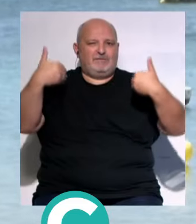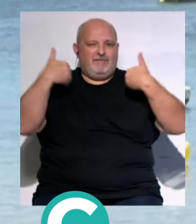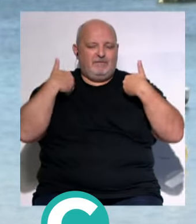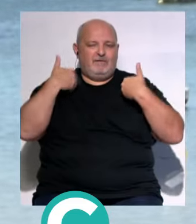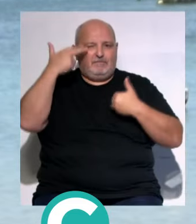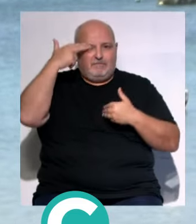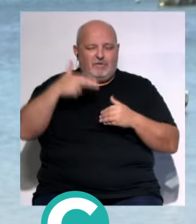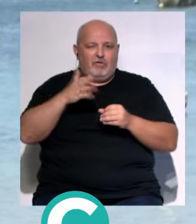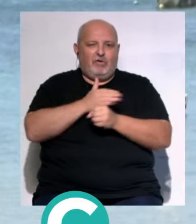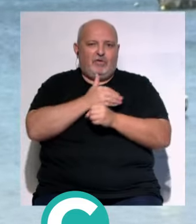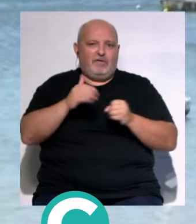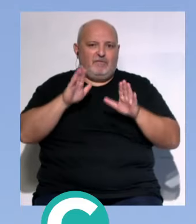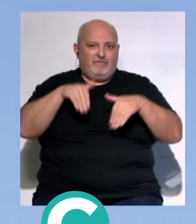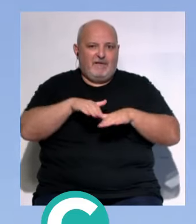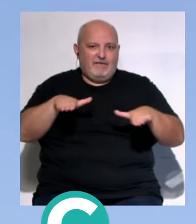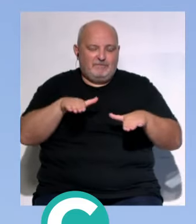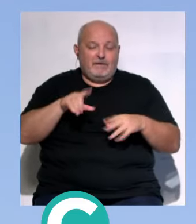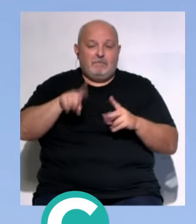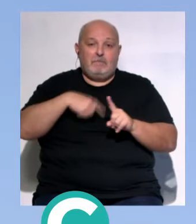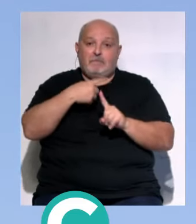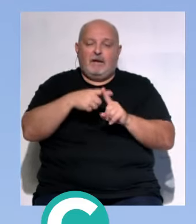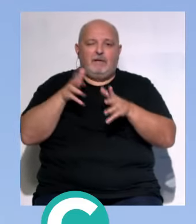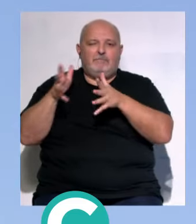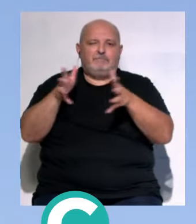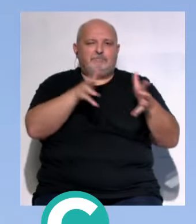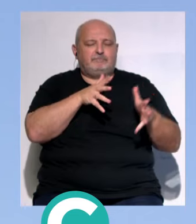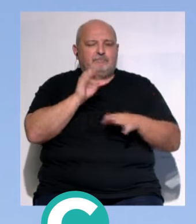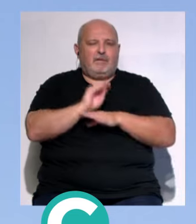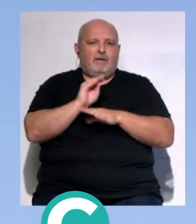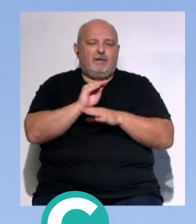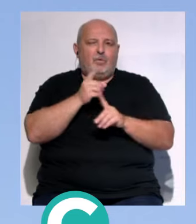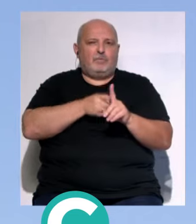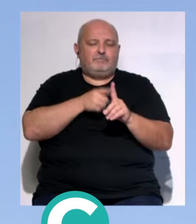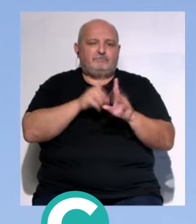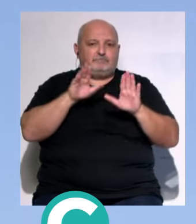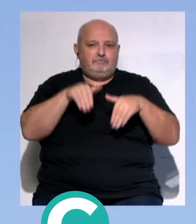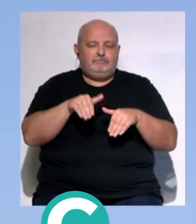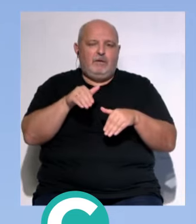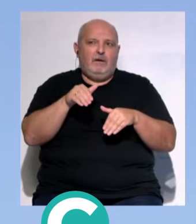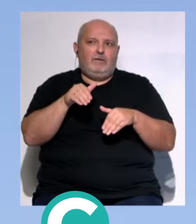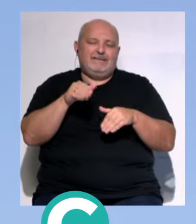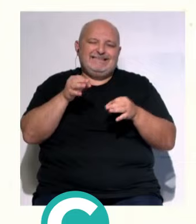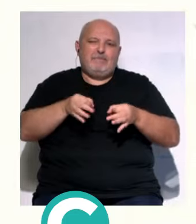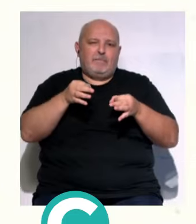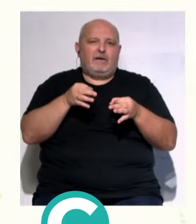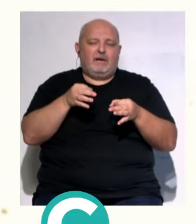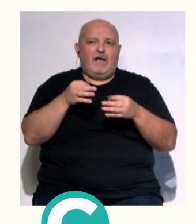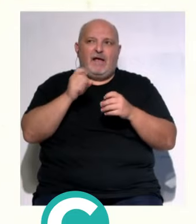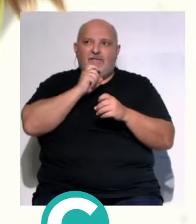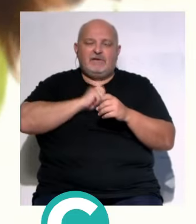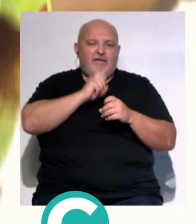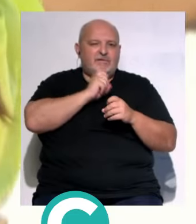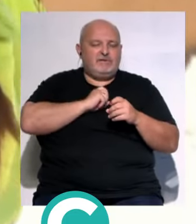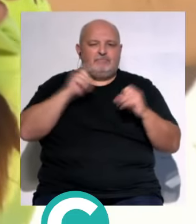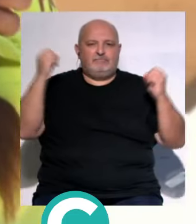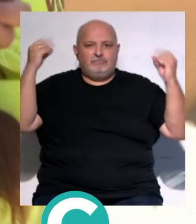respetuoso... ...de las zonas de baño. Asimismo, se recomienda tener precaución... ...a la hora de bañarse y tener en cuenta... ...siempre, las advertencias